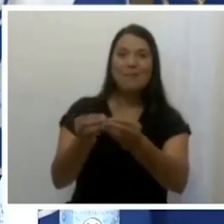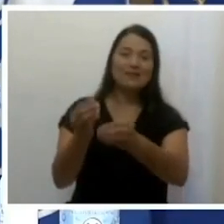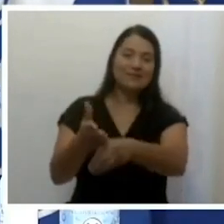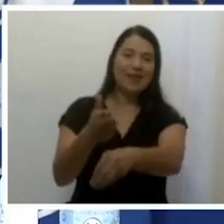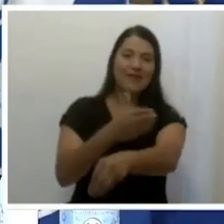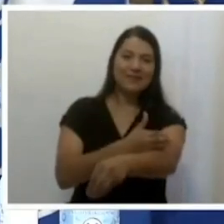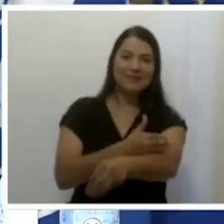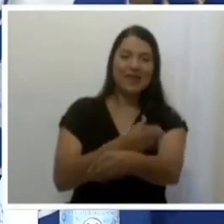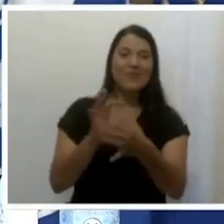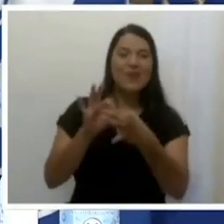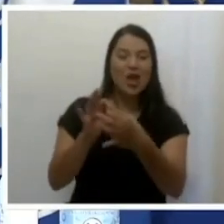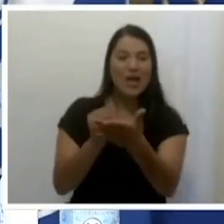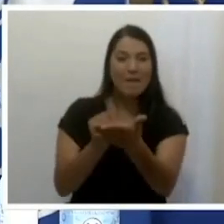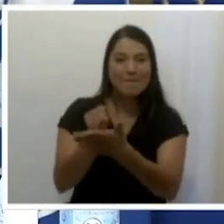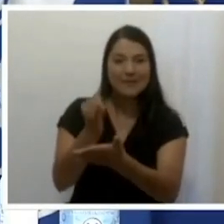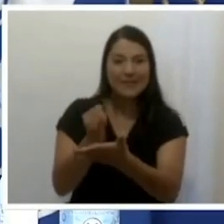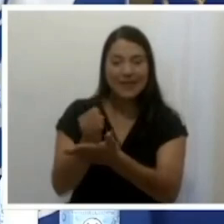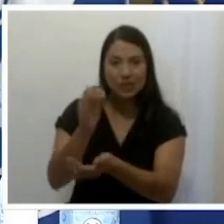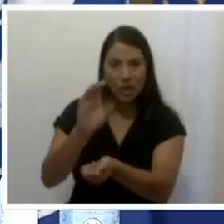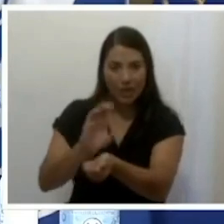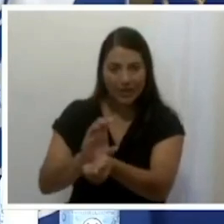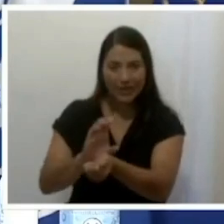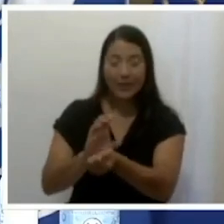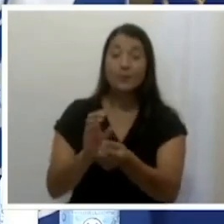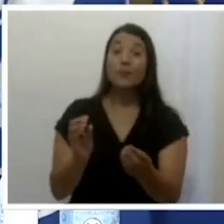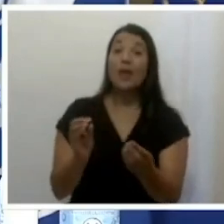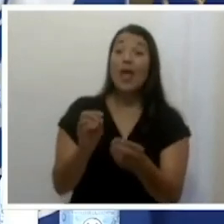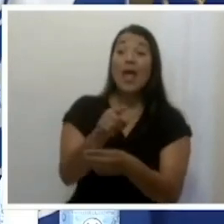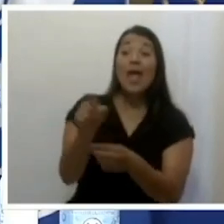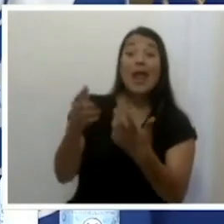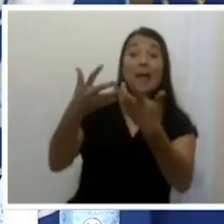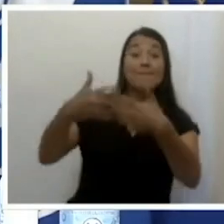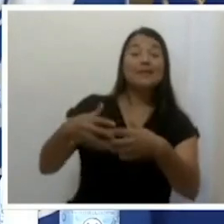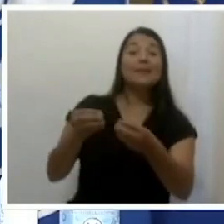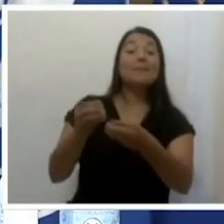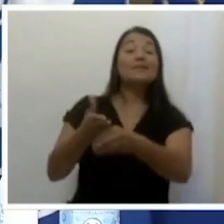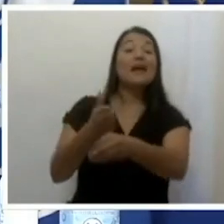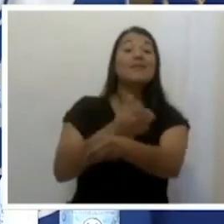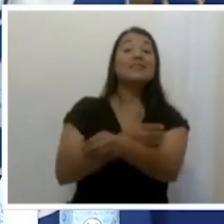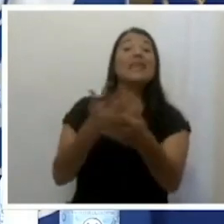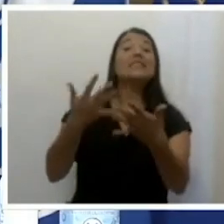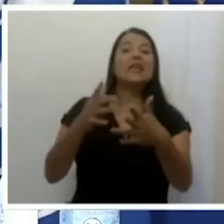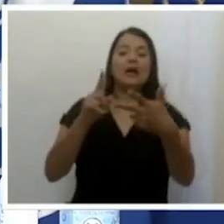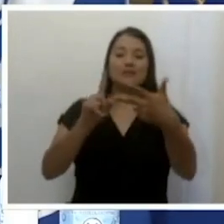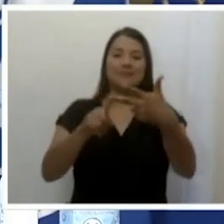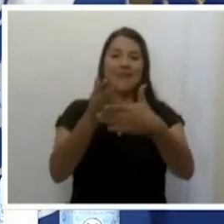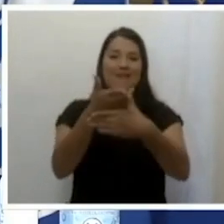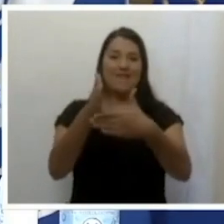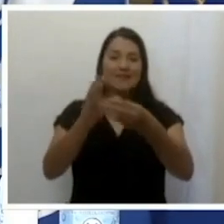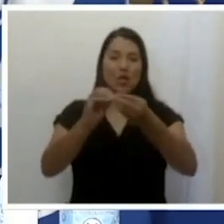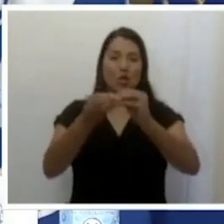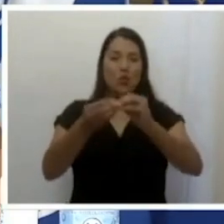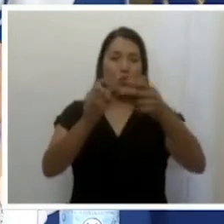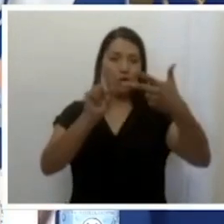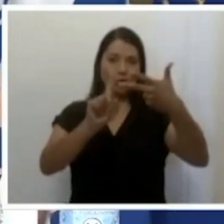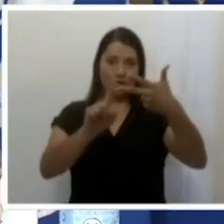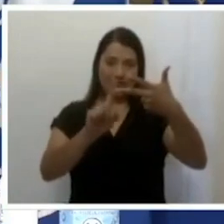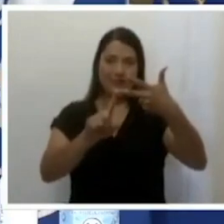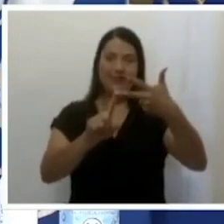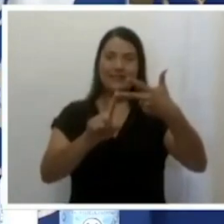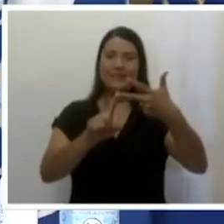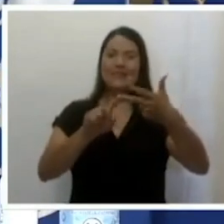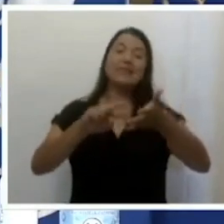En general, los que están más avanzados están en lo que llaman fase 3, que ya es eficacia en un grupo